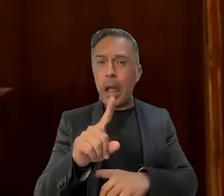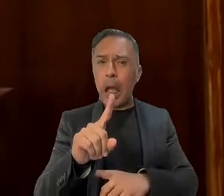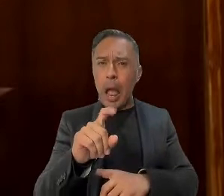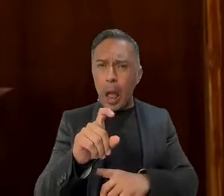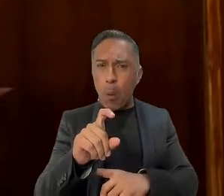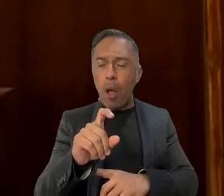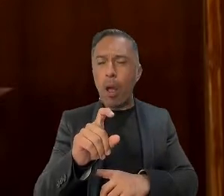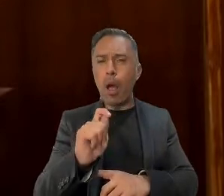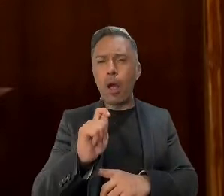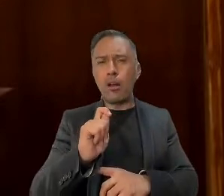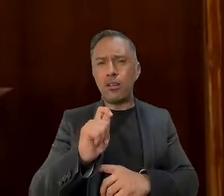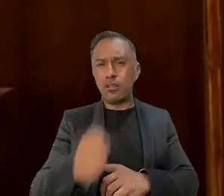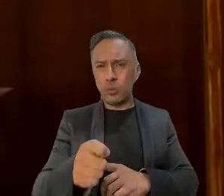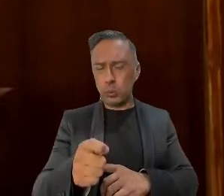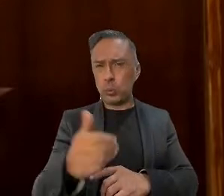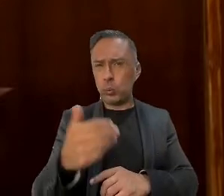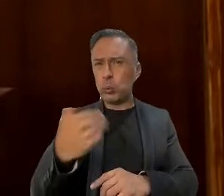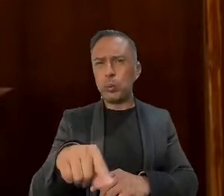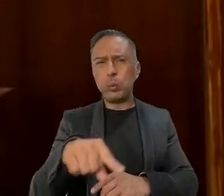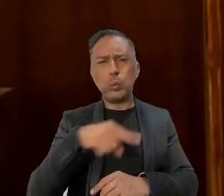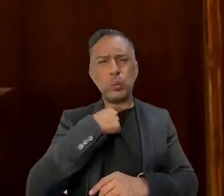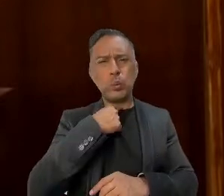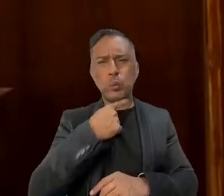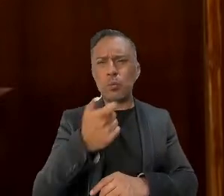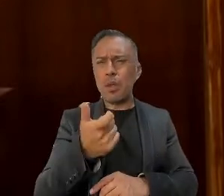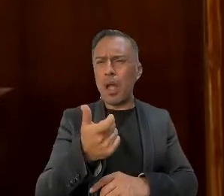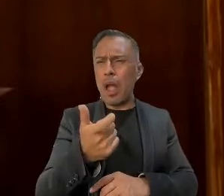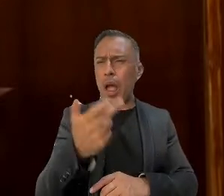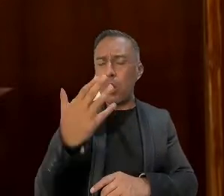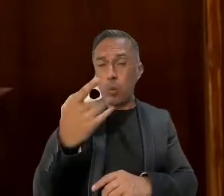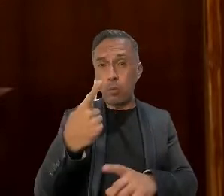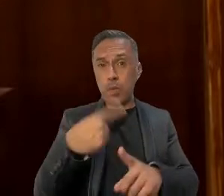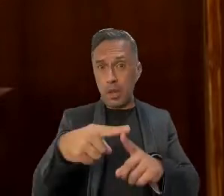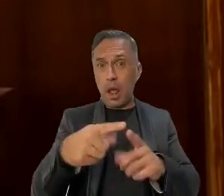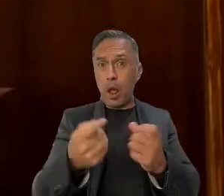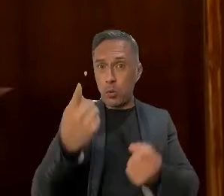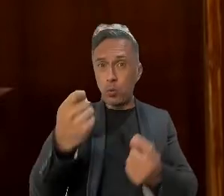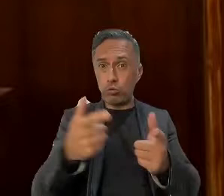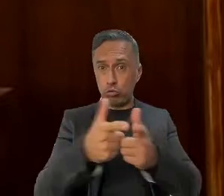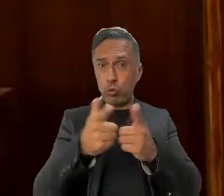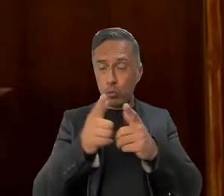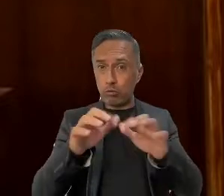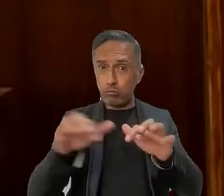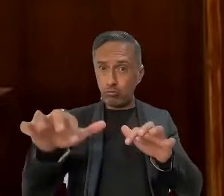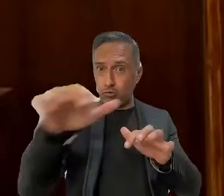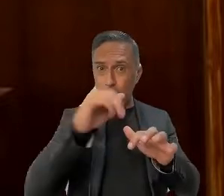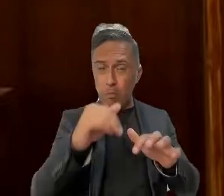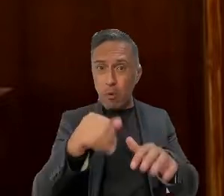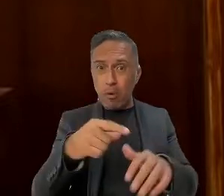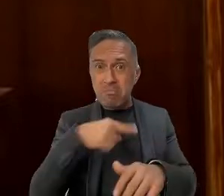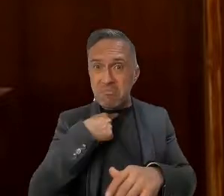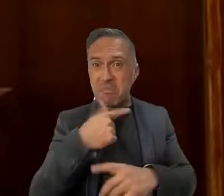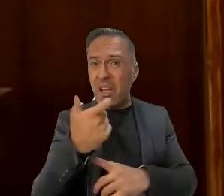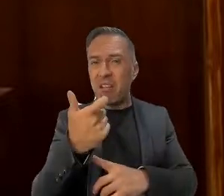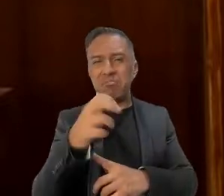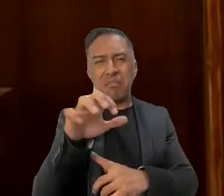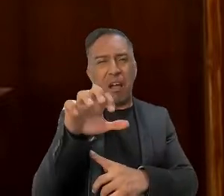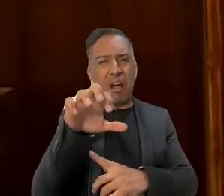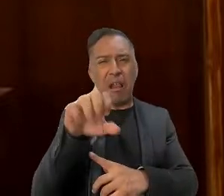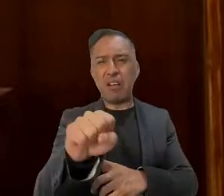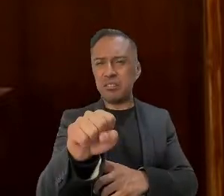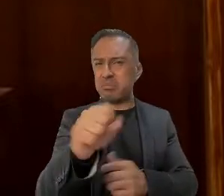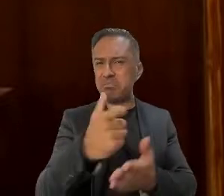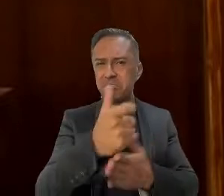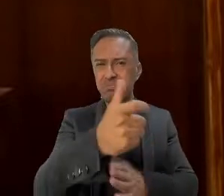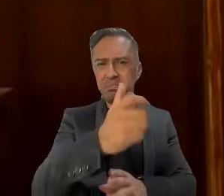recurso impagable para algunos sectores, sobre todo si el vital líquido se pagara por